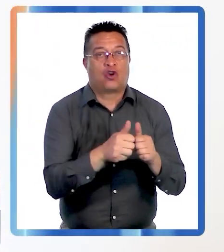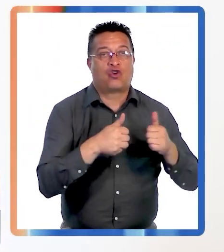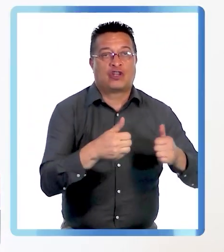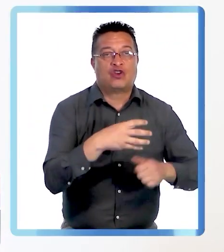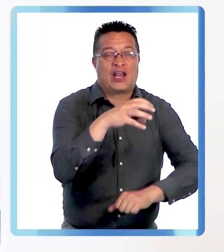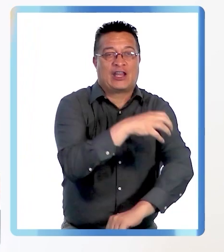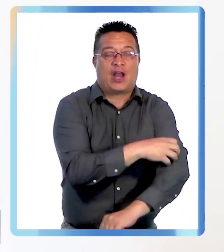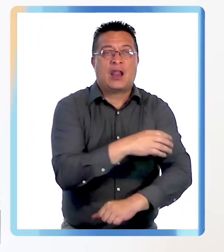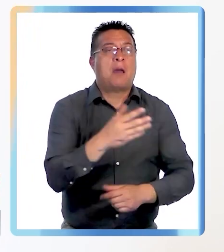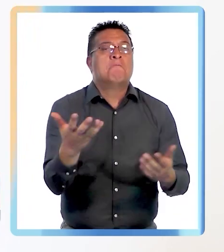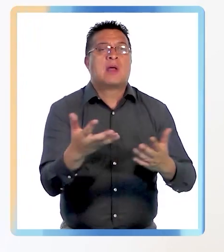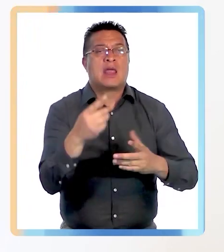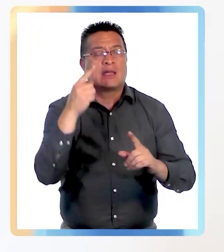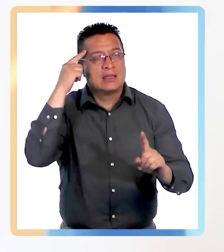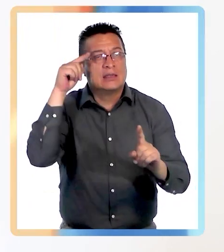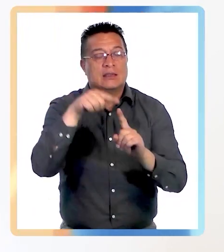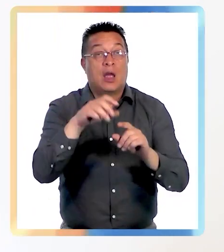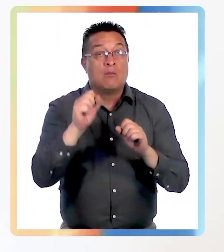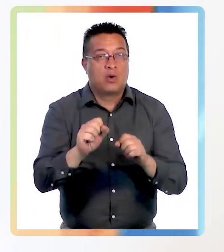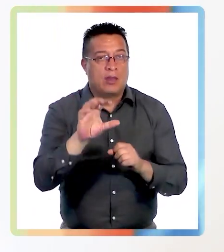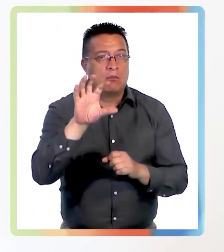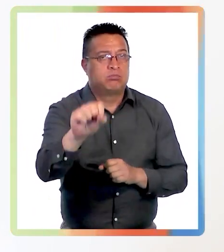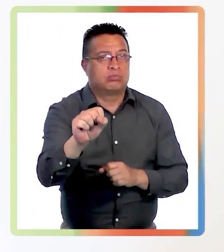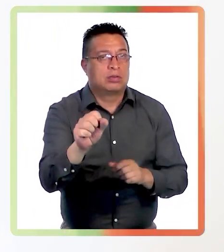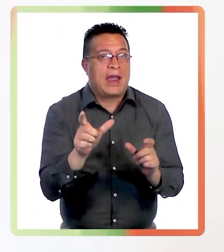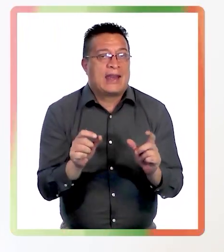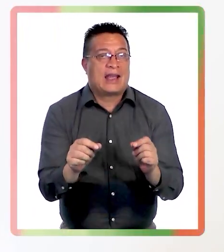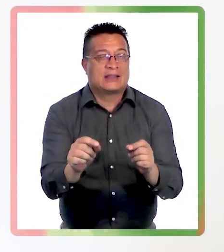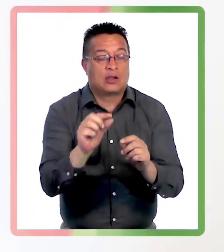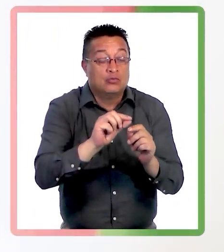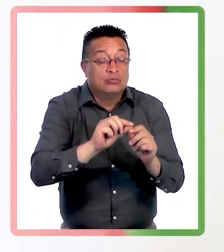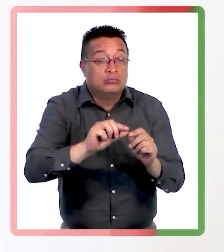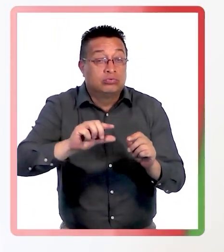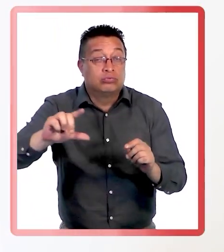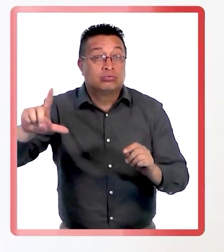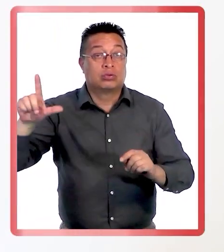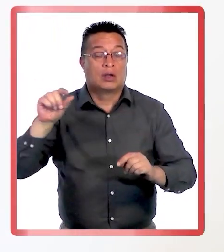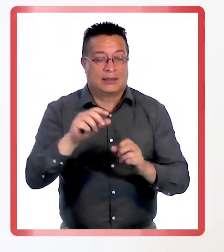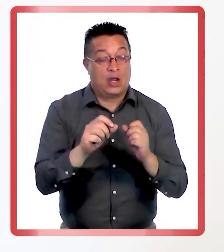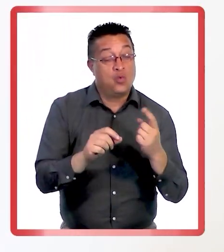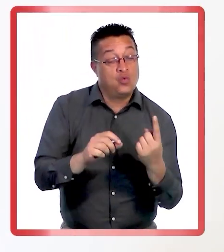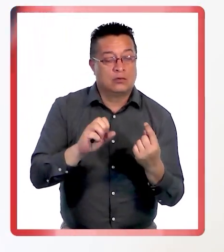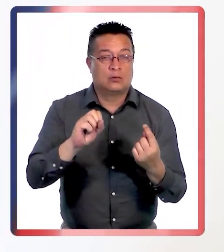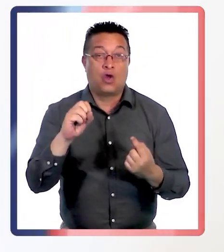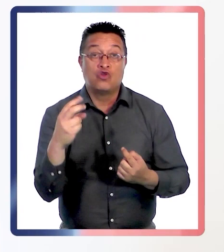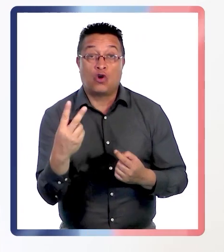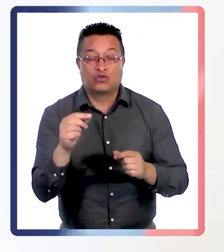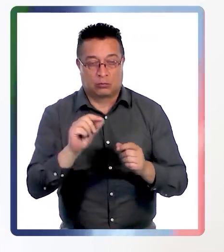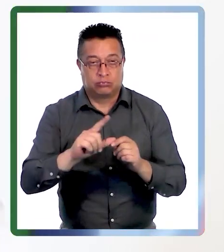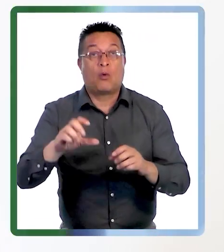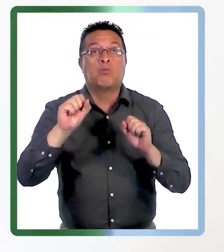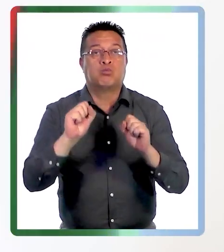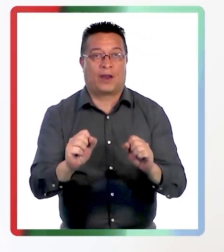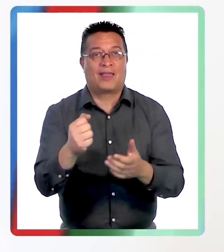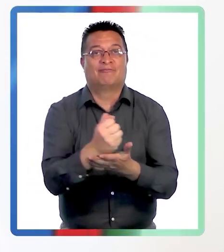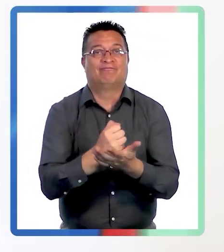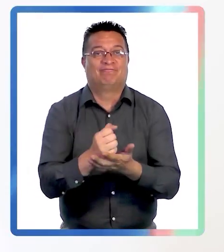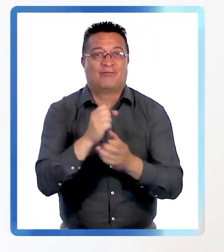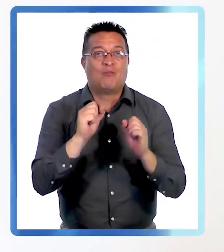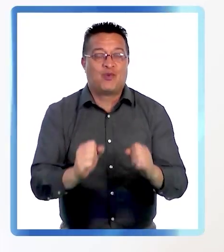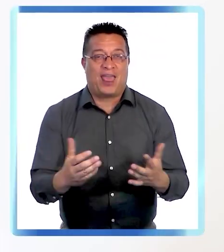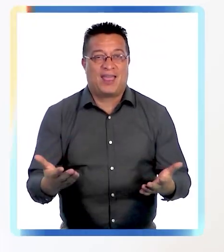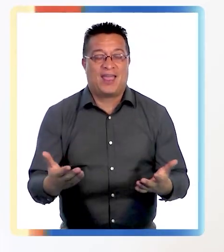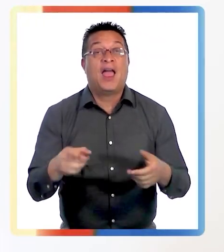con el Consejo Regional. ¿A qué apunta esto? Poder detectar el cáncer cuando recién se está formando, en los niveles 1 y 2, que es cuando se puede tratar.